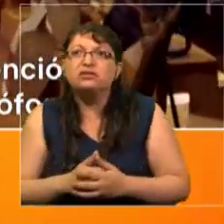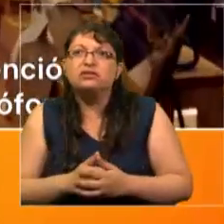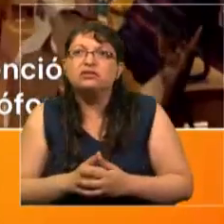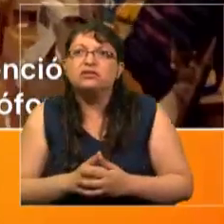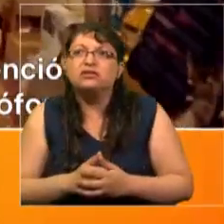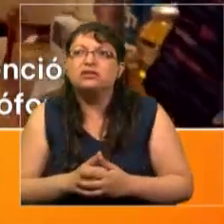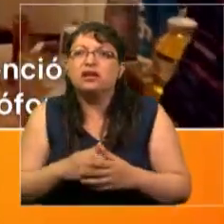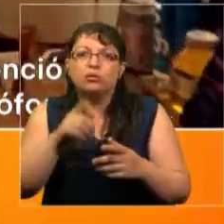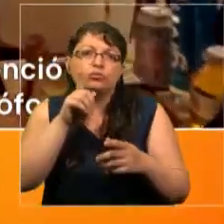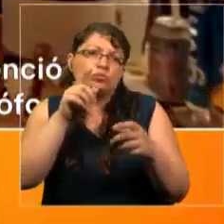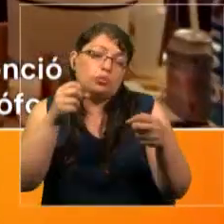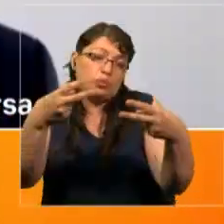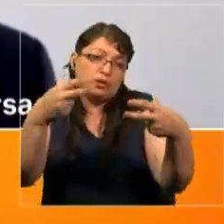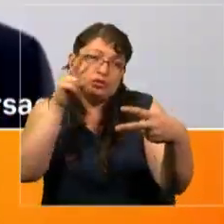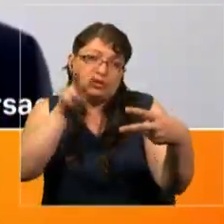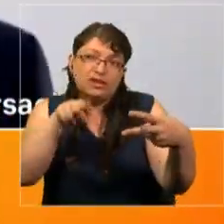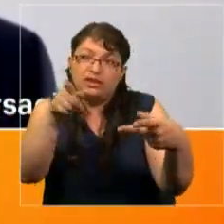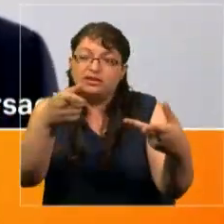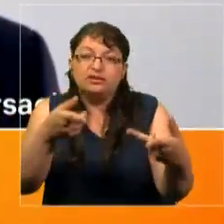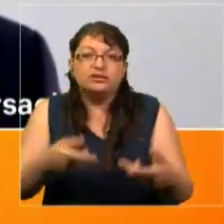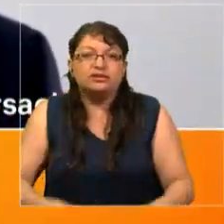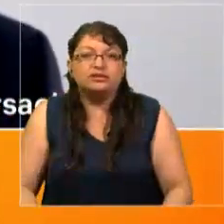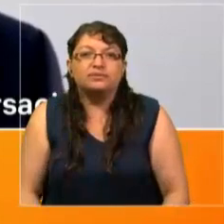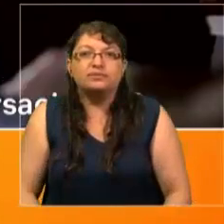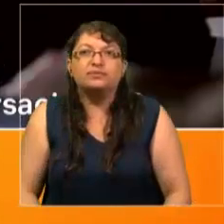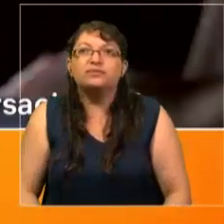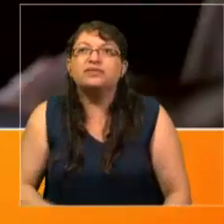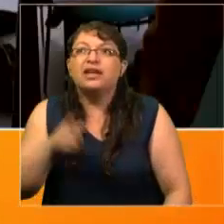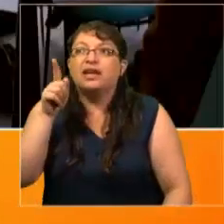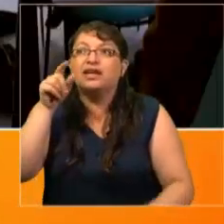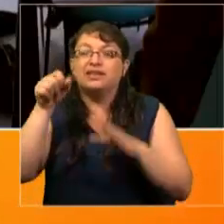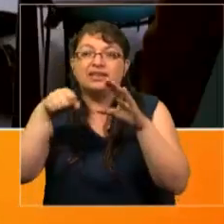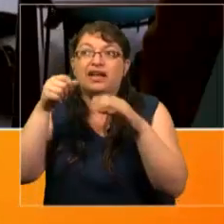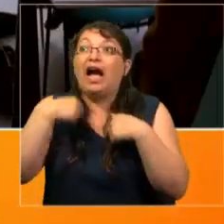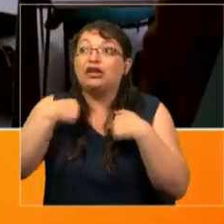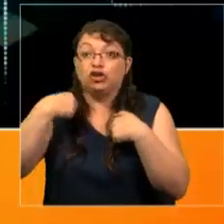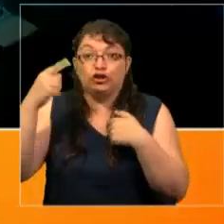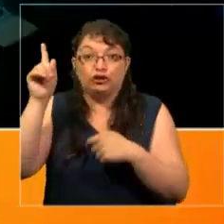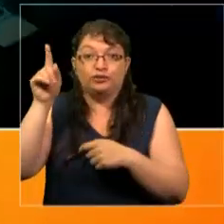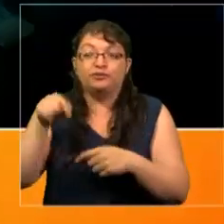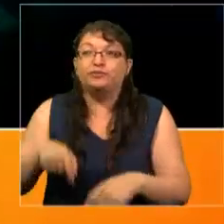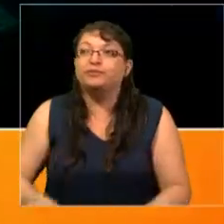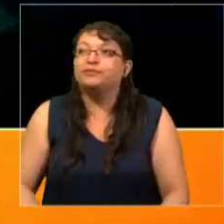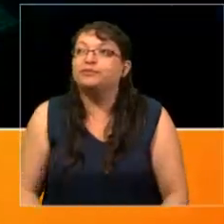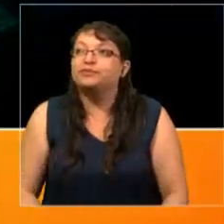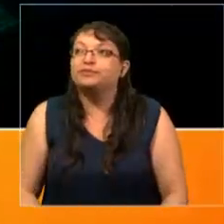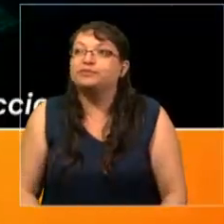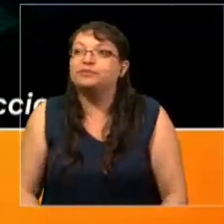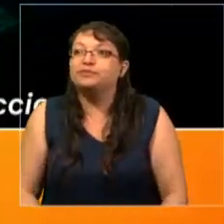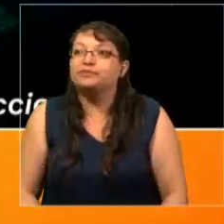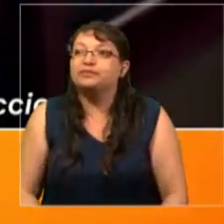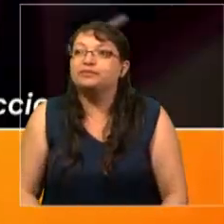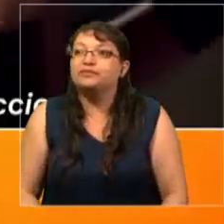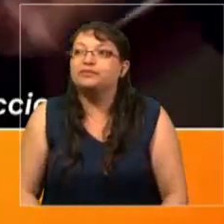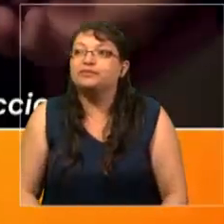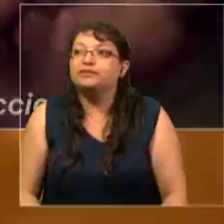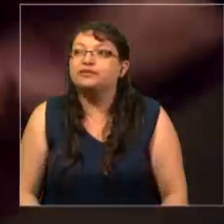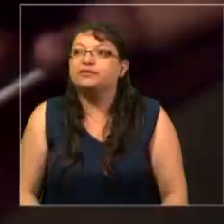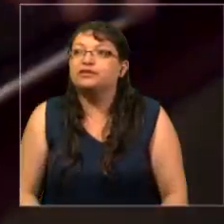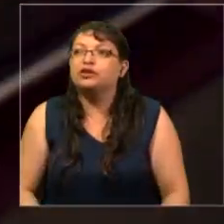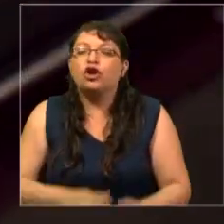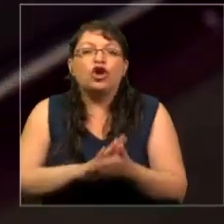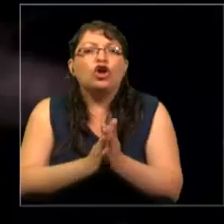Pueden leer los subtítulos si quieren. Ahí estoy yo. All of your